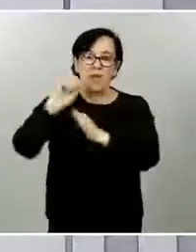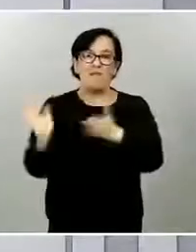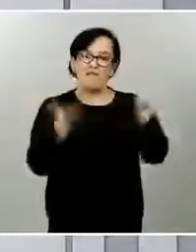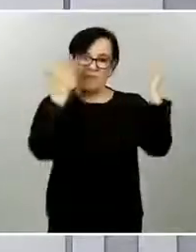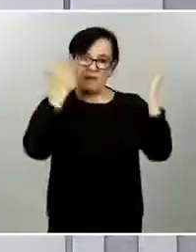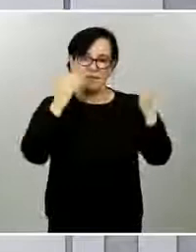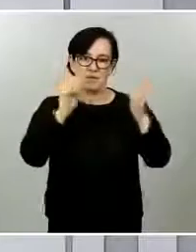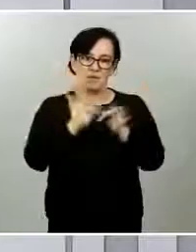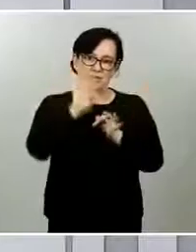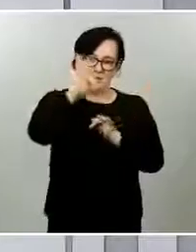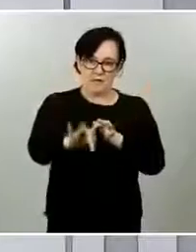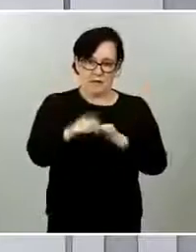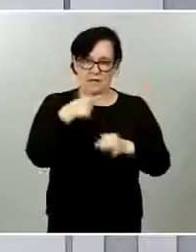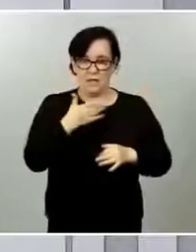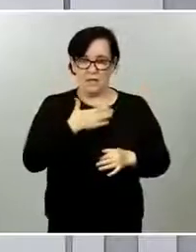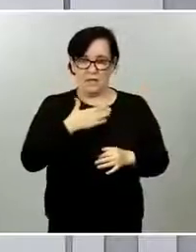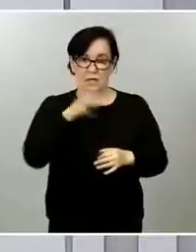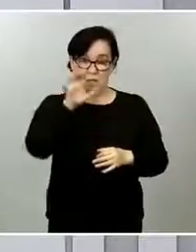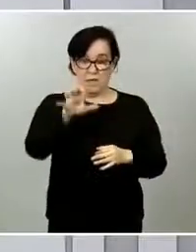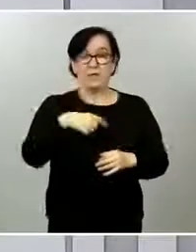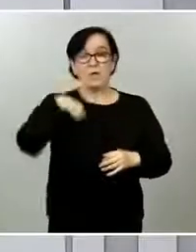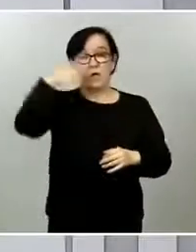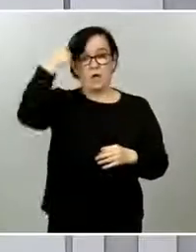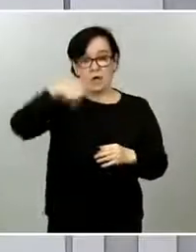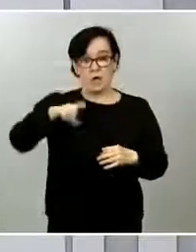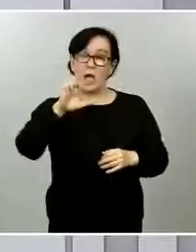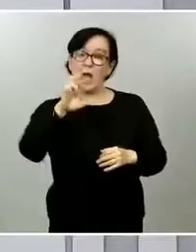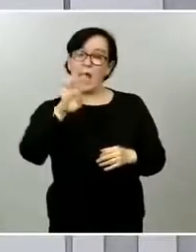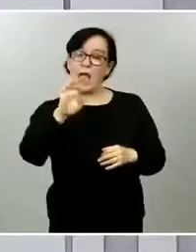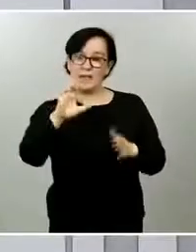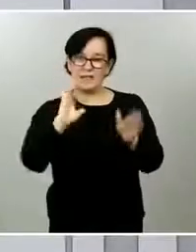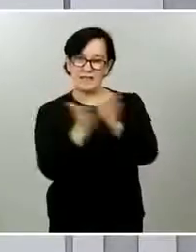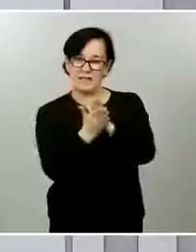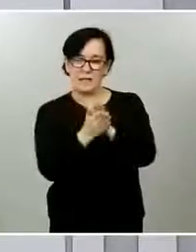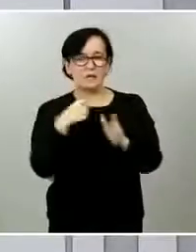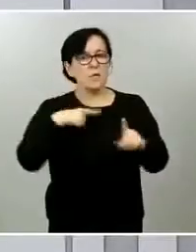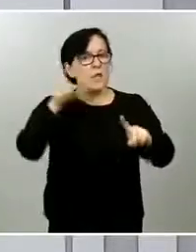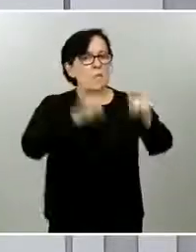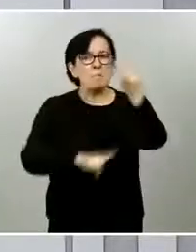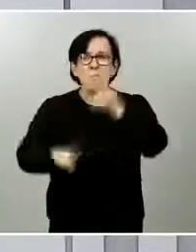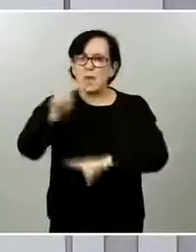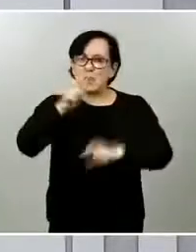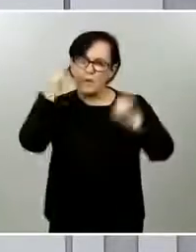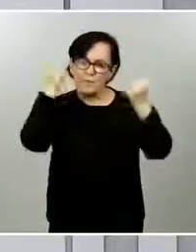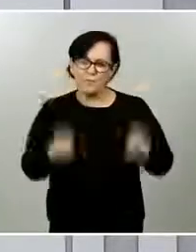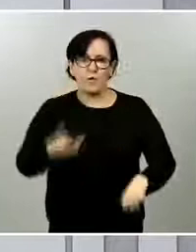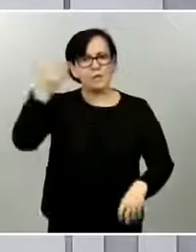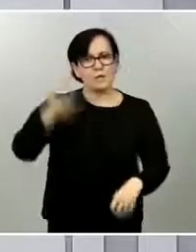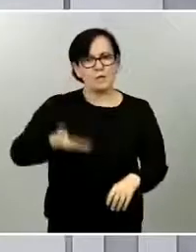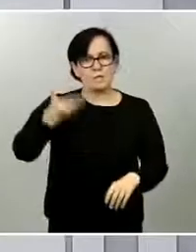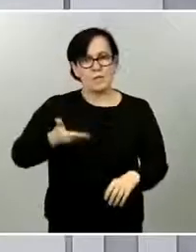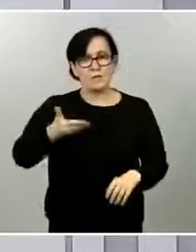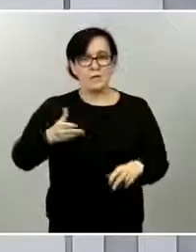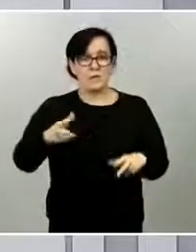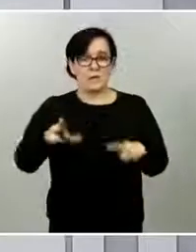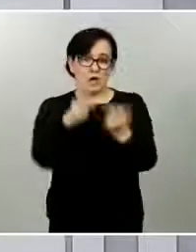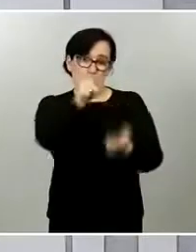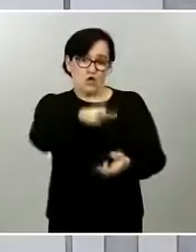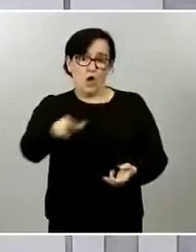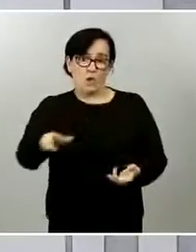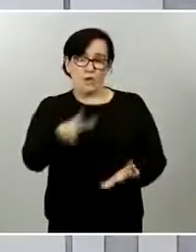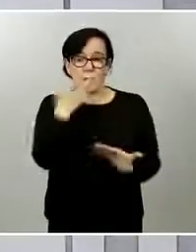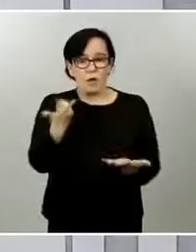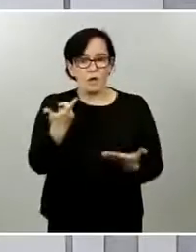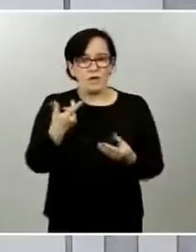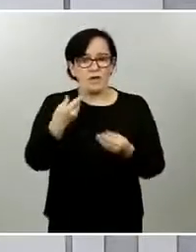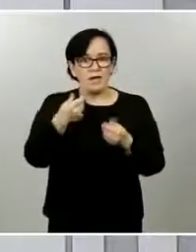esto significa un compromiso con la construcción y con el desarrollo de las fases siguientes que corresponden a